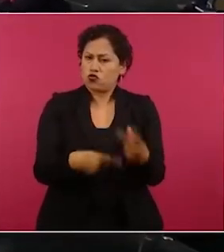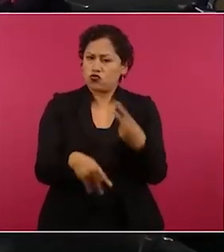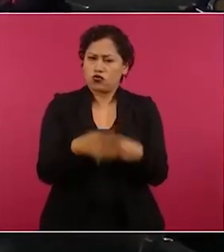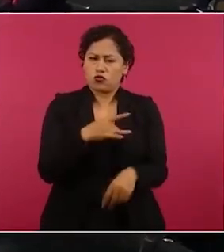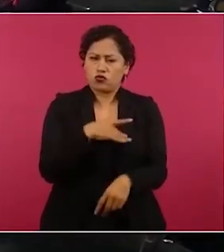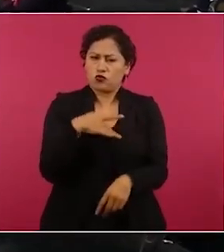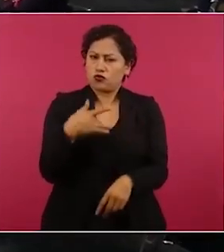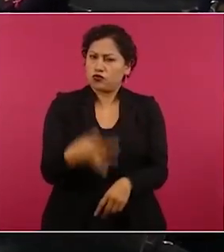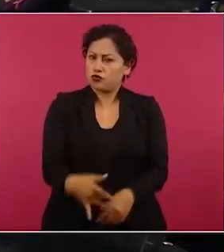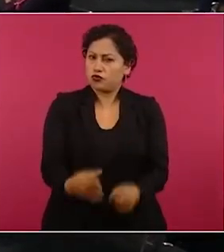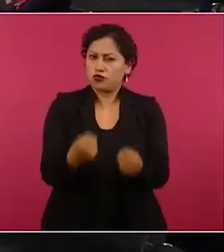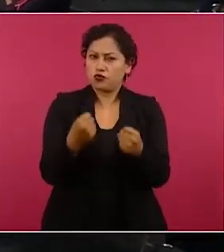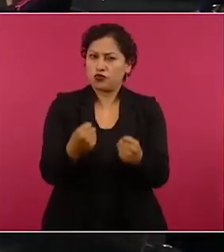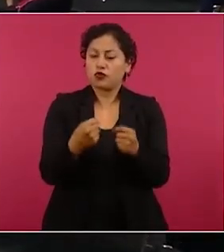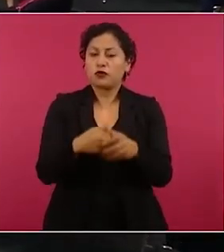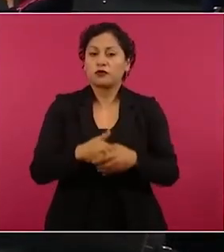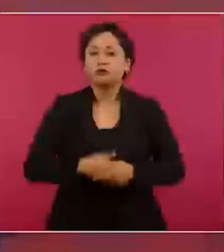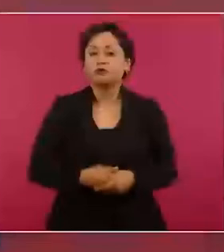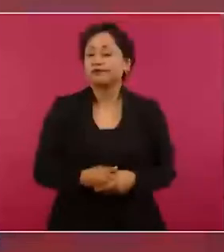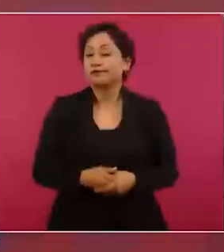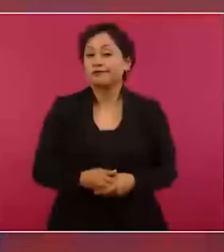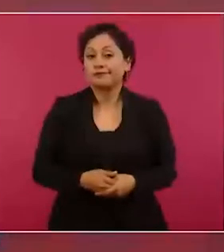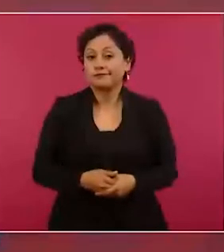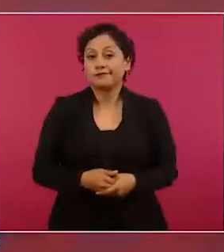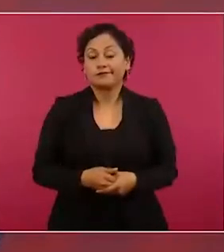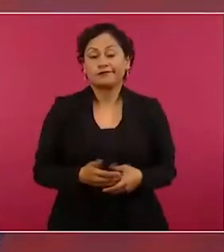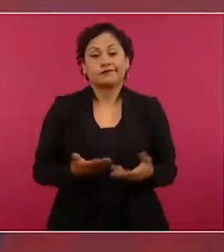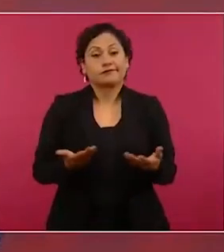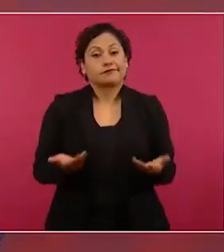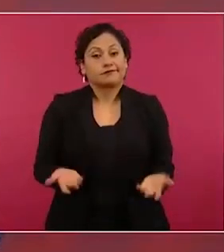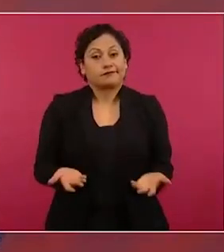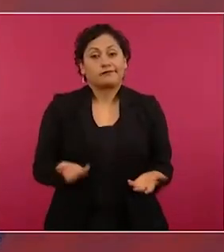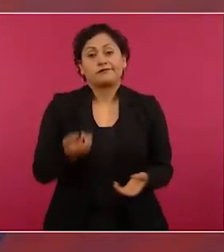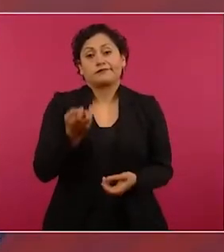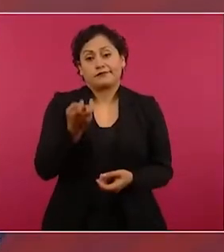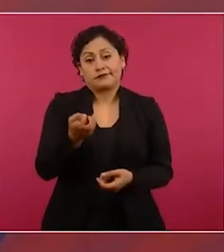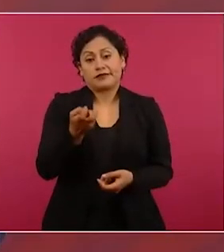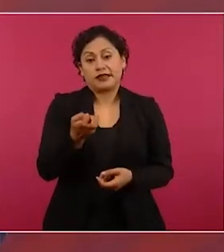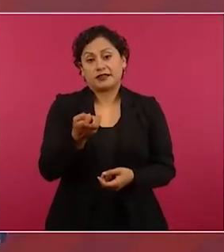mucho, mucho, muy dolorosa. ese es el único tema.